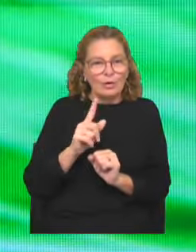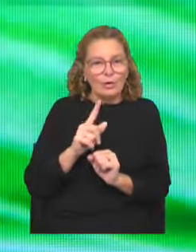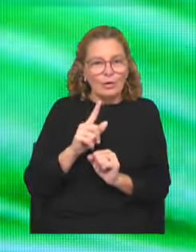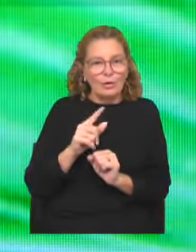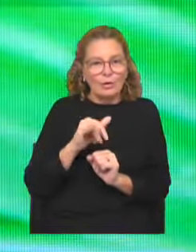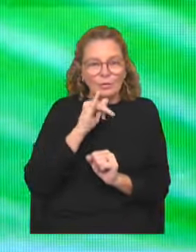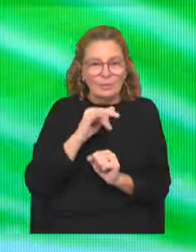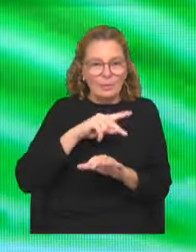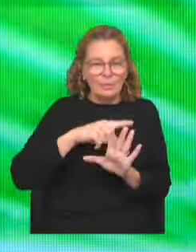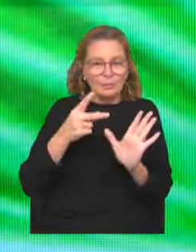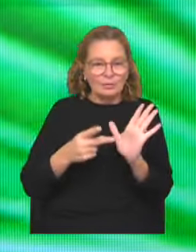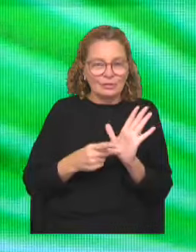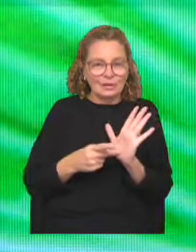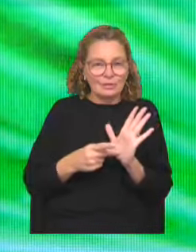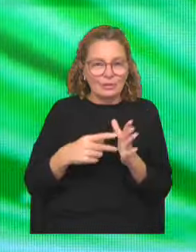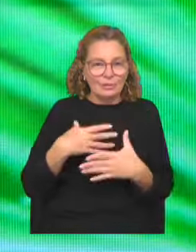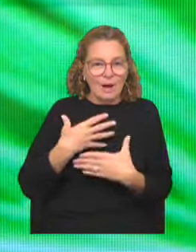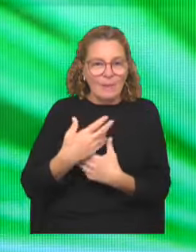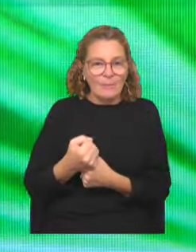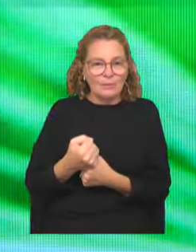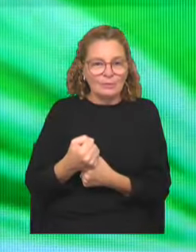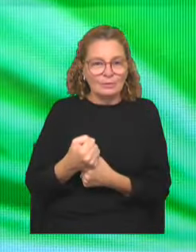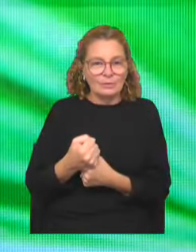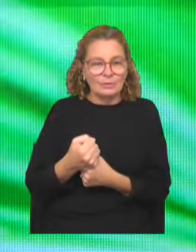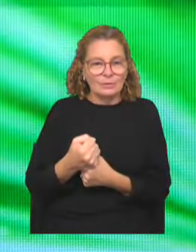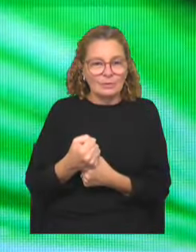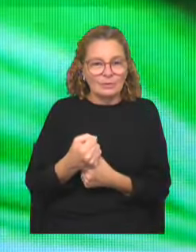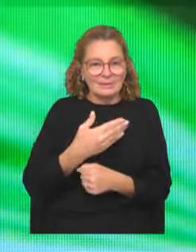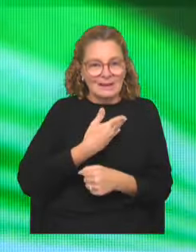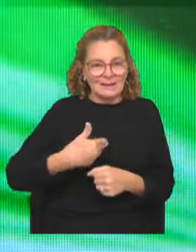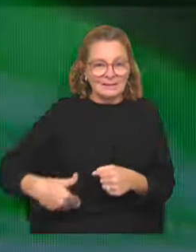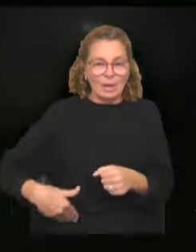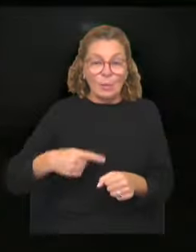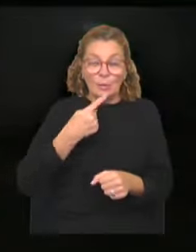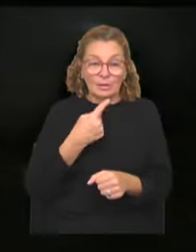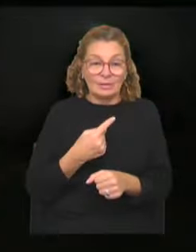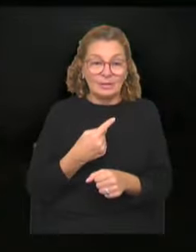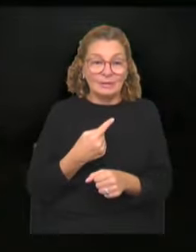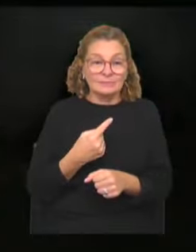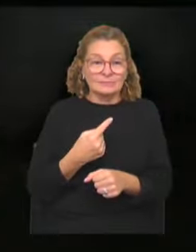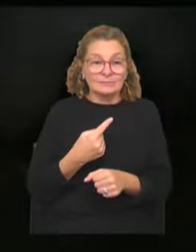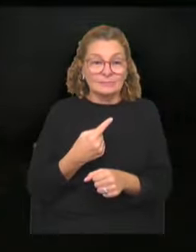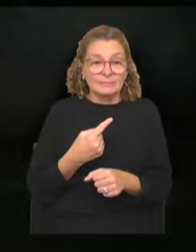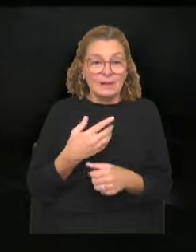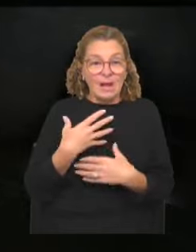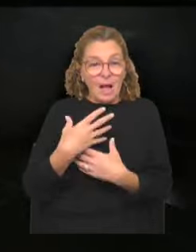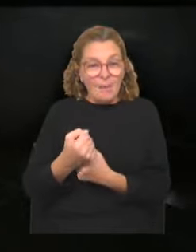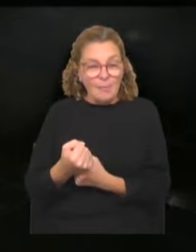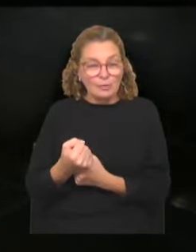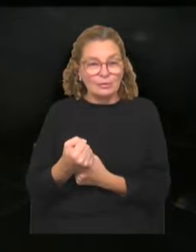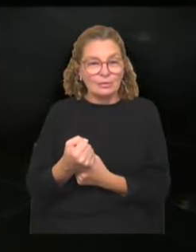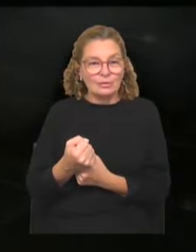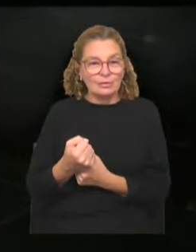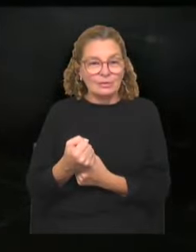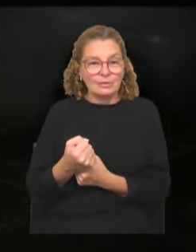para este proyecto con ningún tipo de apoyo estatal, por así decirlo. Fueron apoyos de